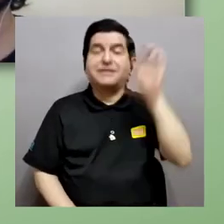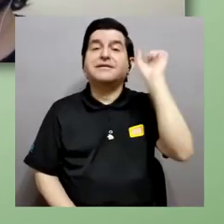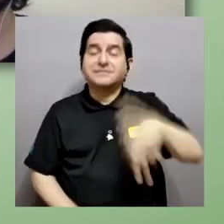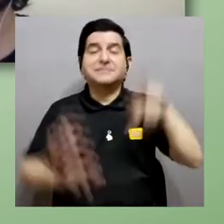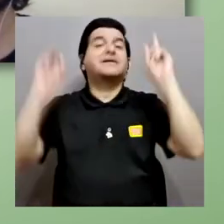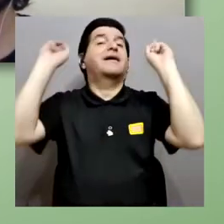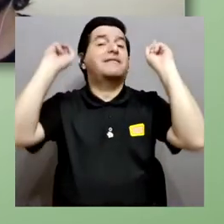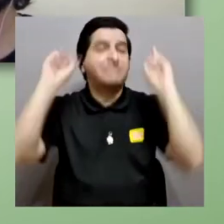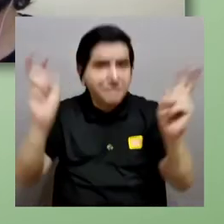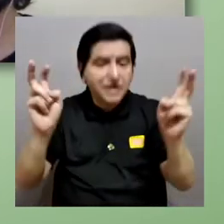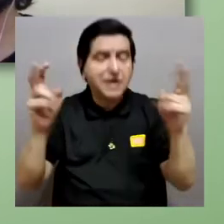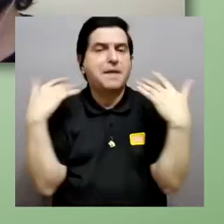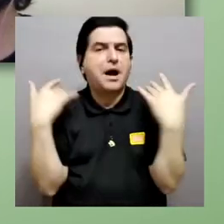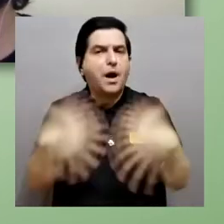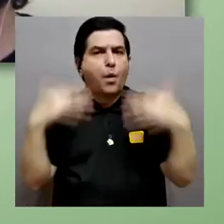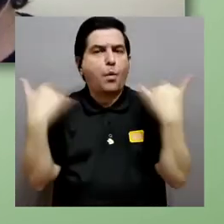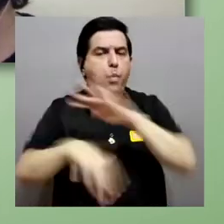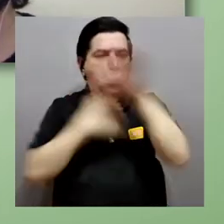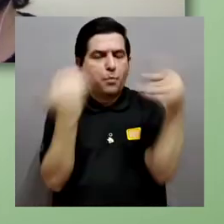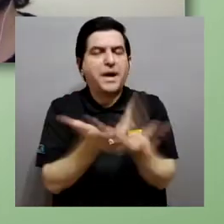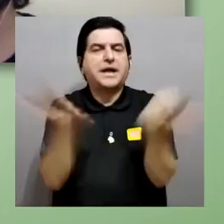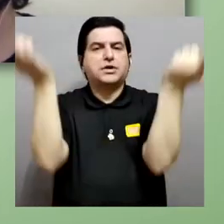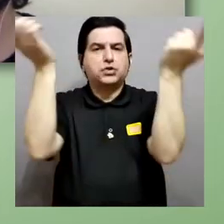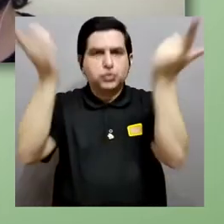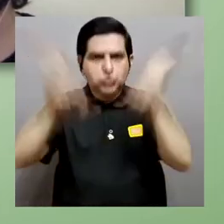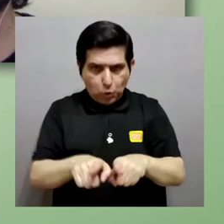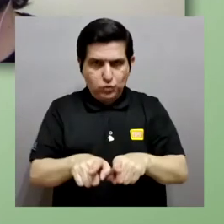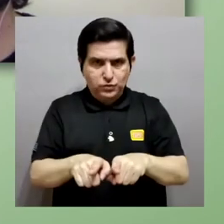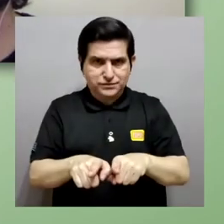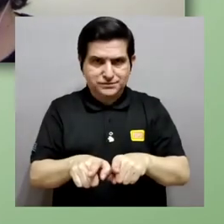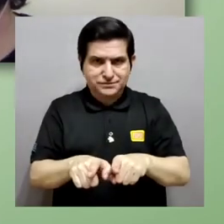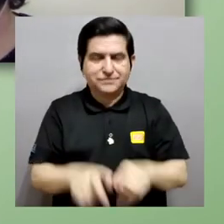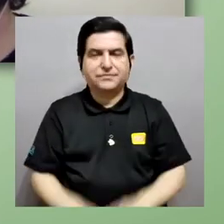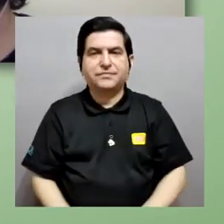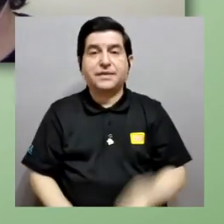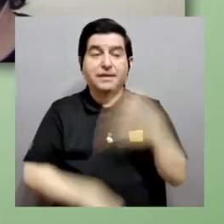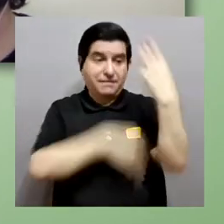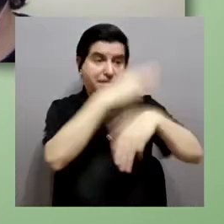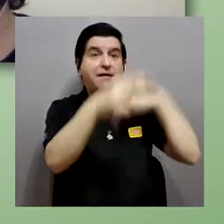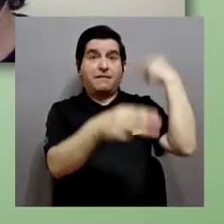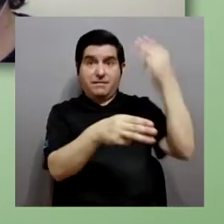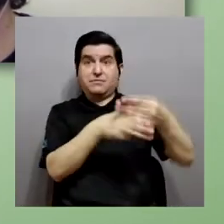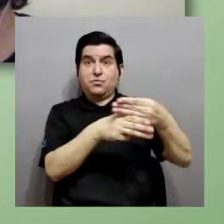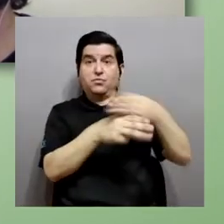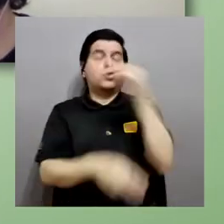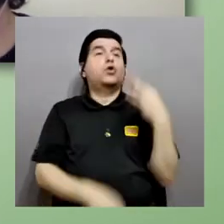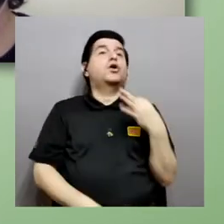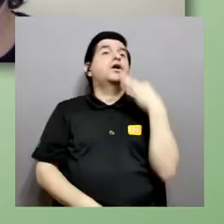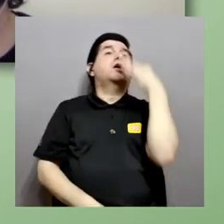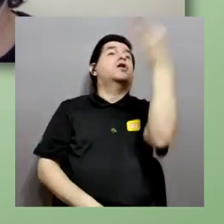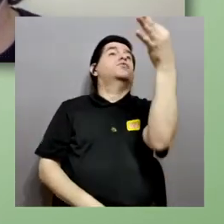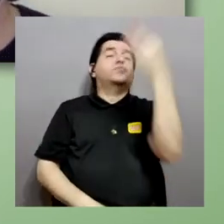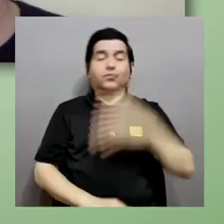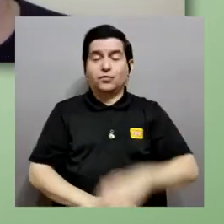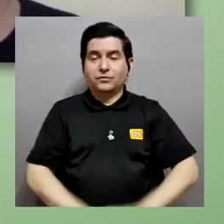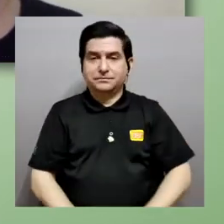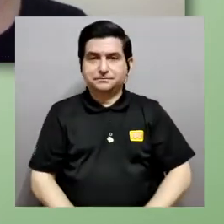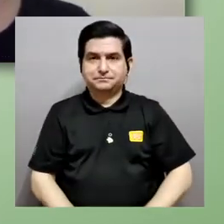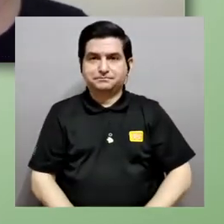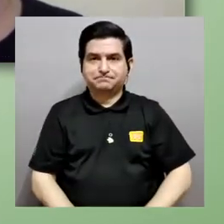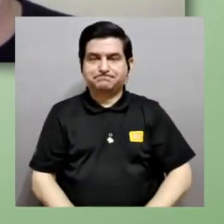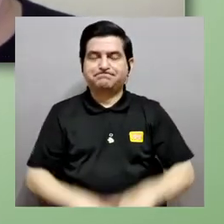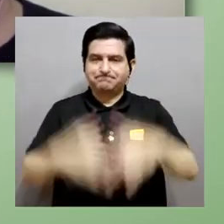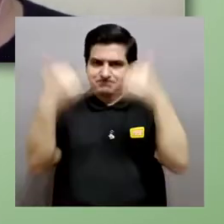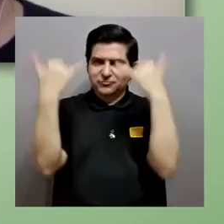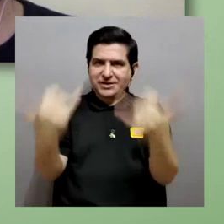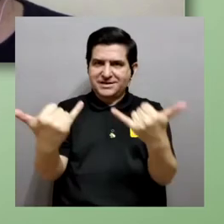es un tema, un temazo para todo lo que está ocurriendo en el mundo y para el futuro de lo que se viene. Así que,